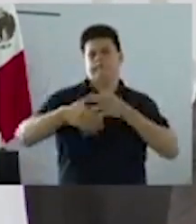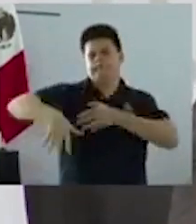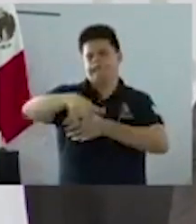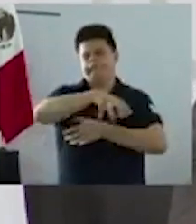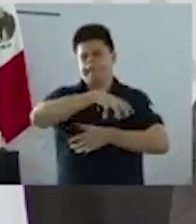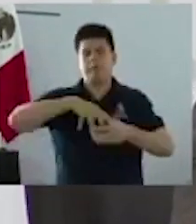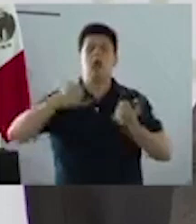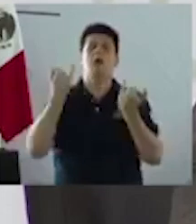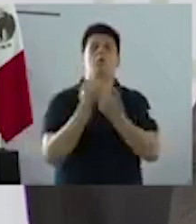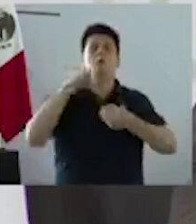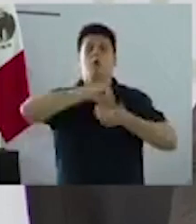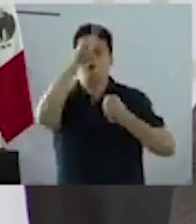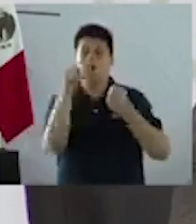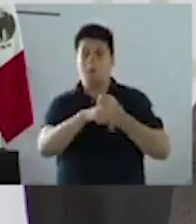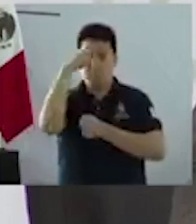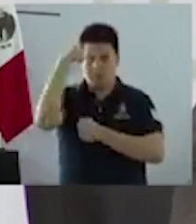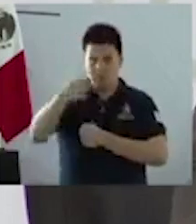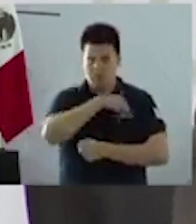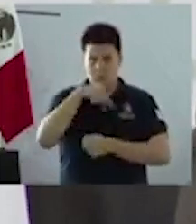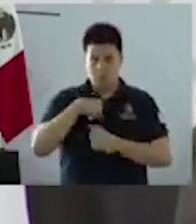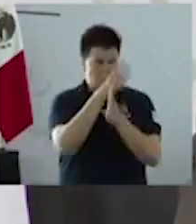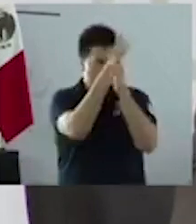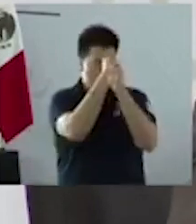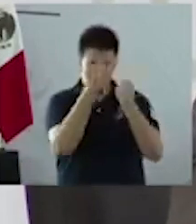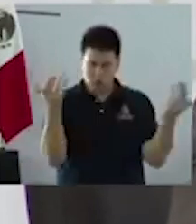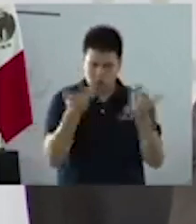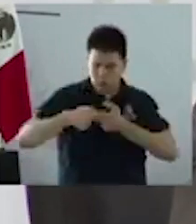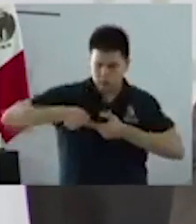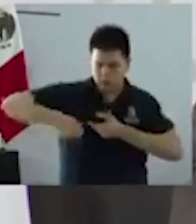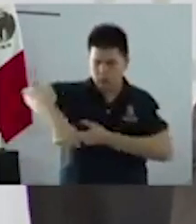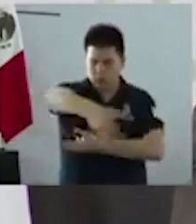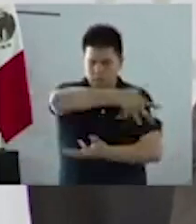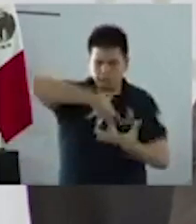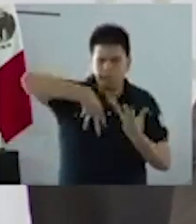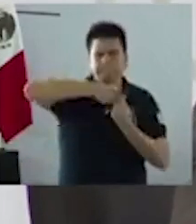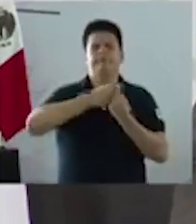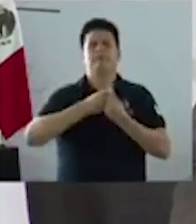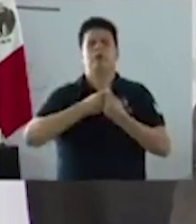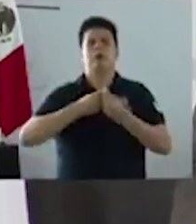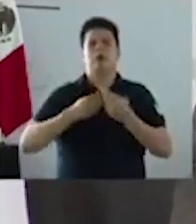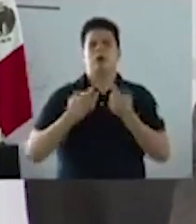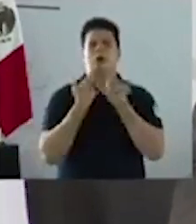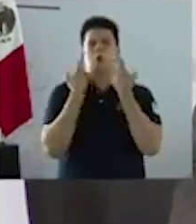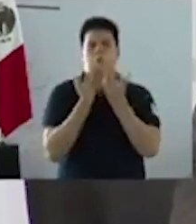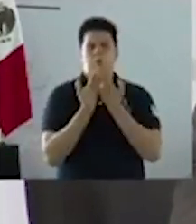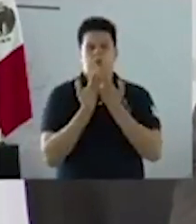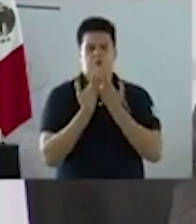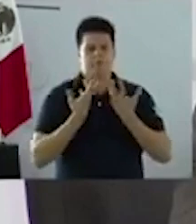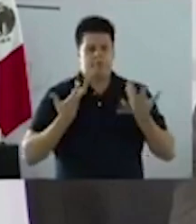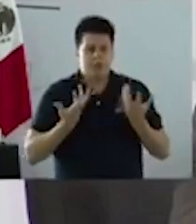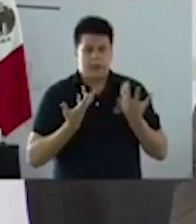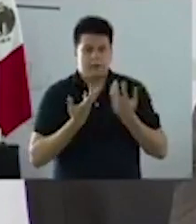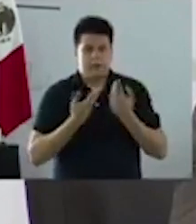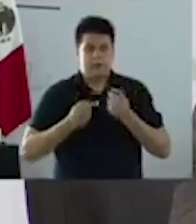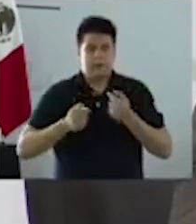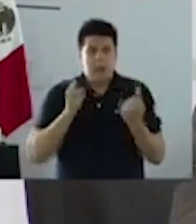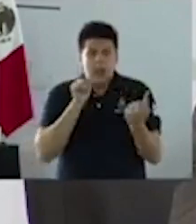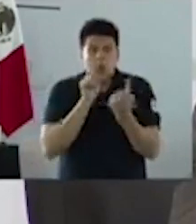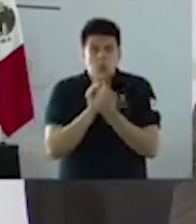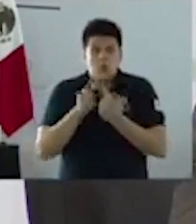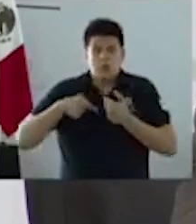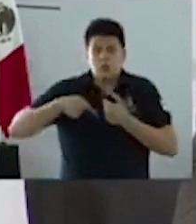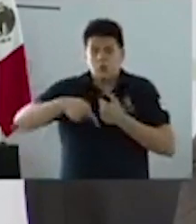México. Y este es el acuerdo que se ha logrado entre las dos regiones. Un encuentro que en próximas fechas se les pasará